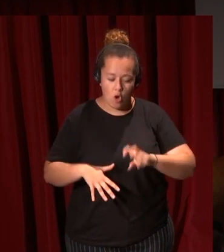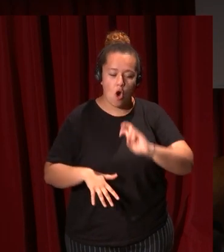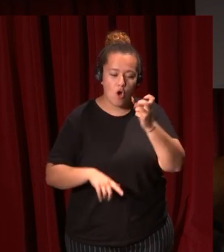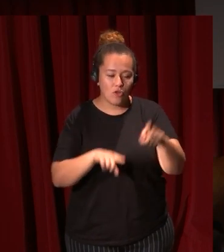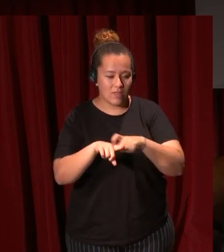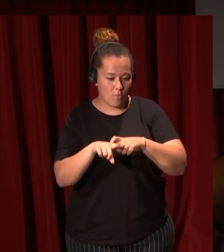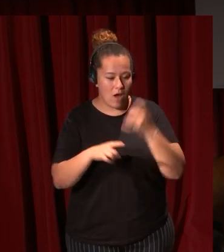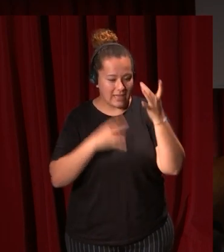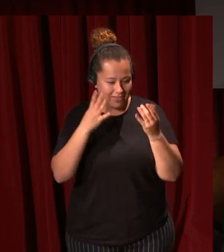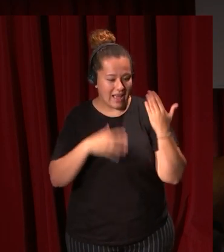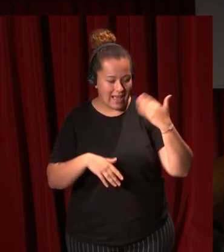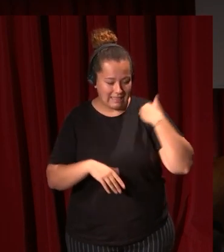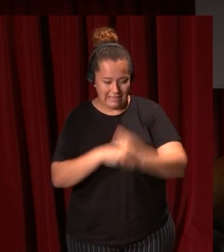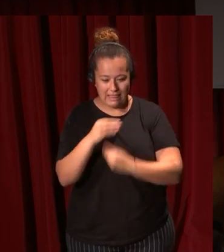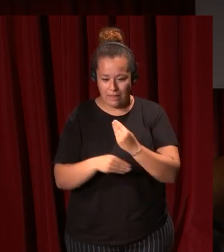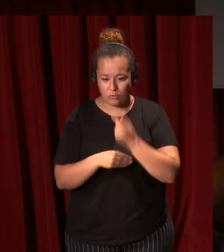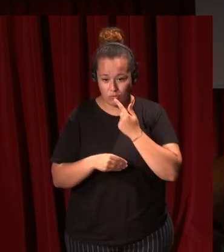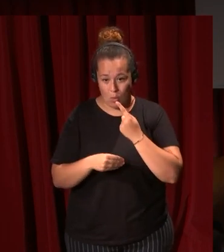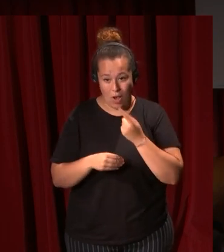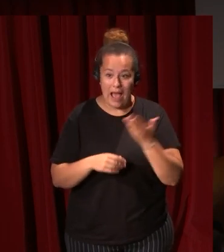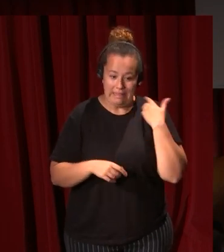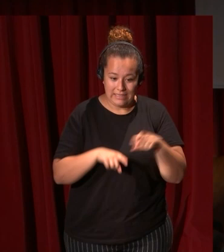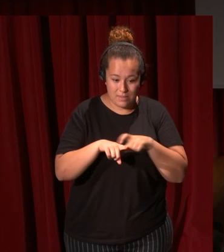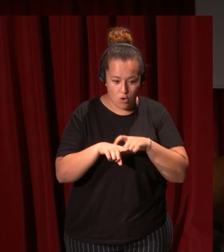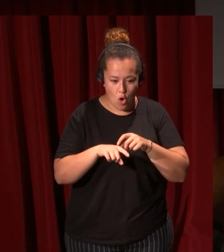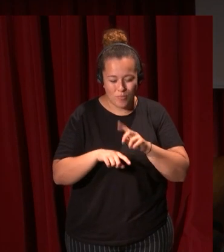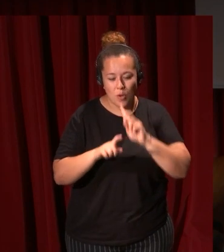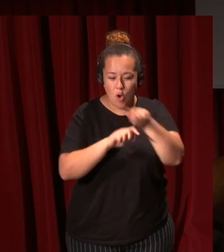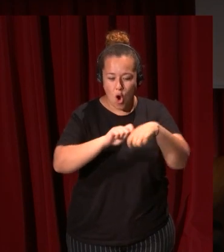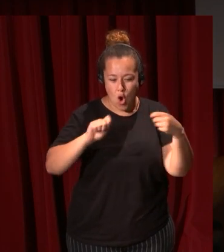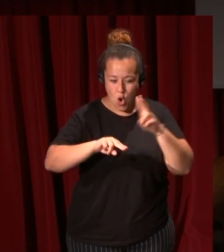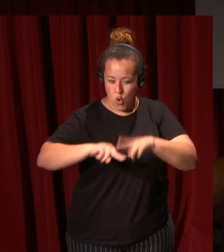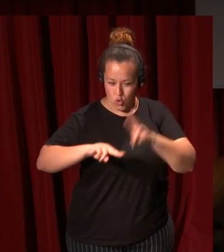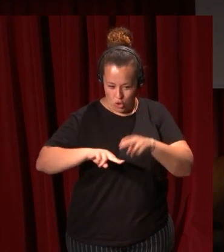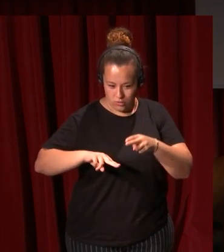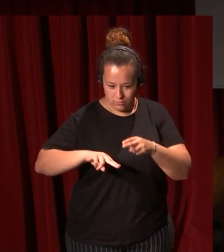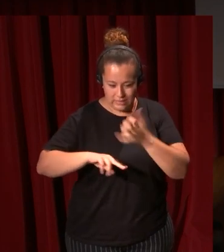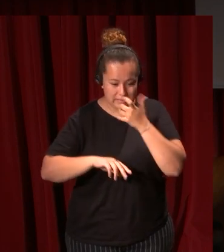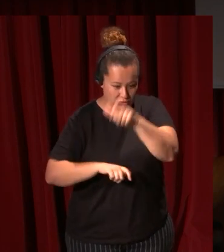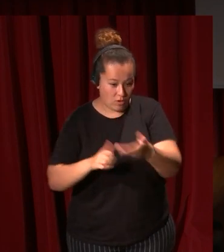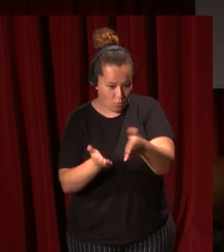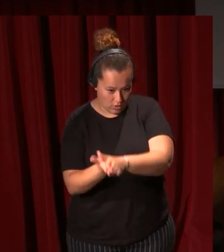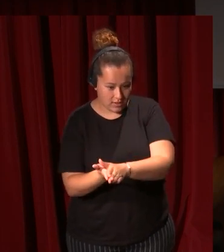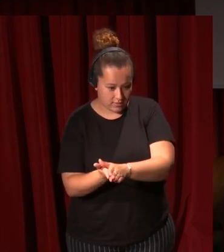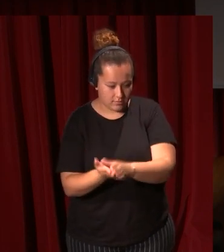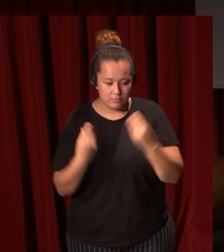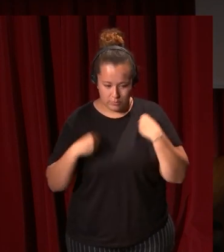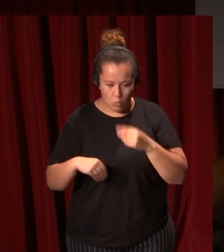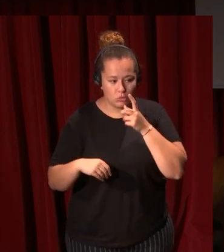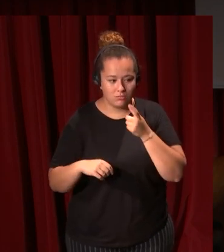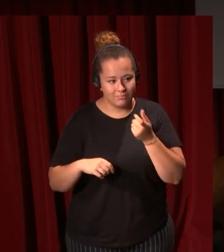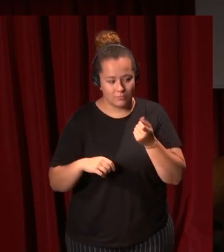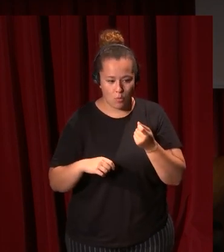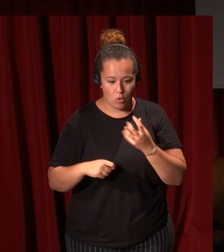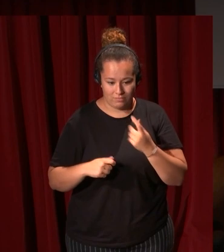hasta ese momento eran vestimentas que se utilizaban para el luto y con ello lo que traen es conceptos asociados con el luto como la seriedad